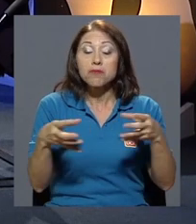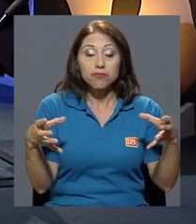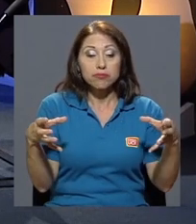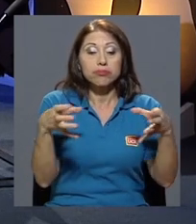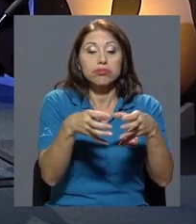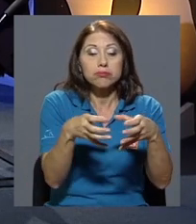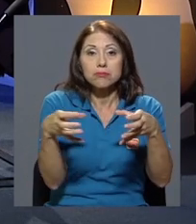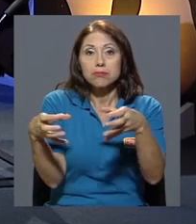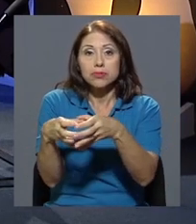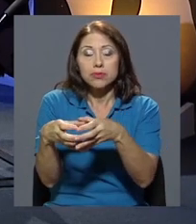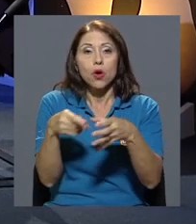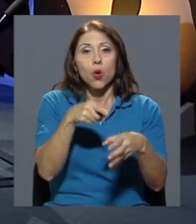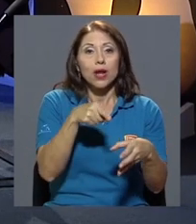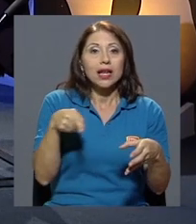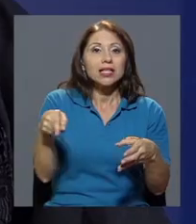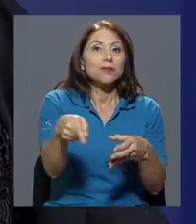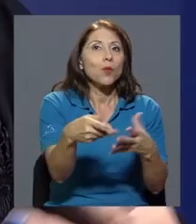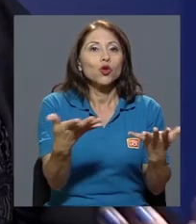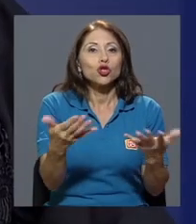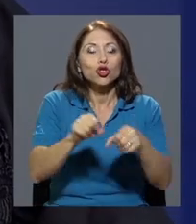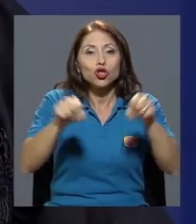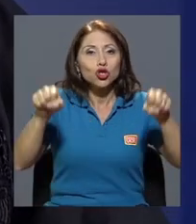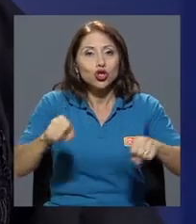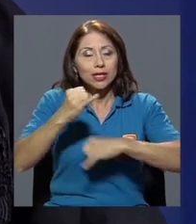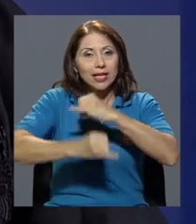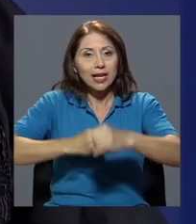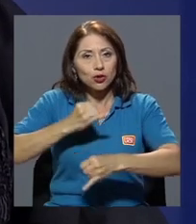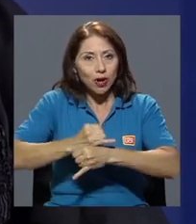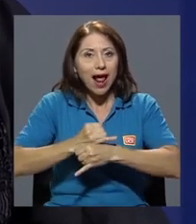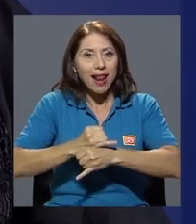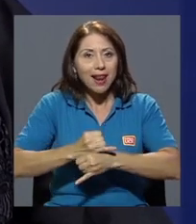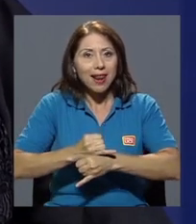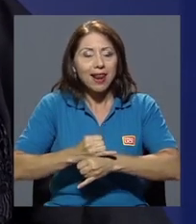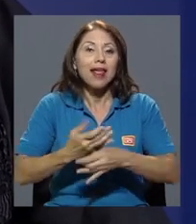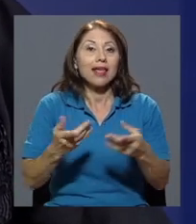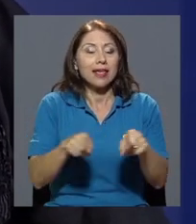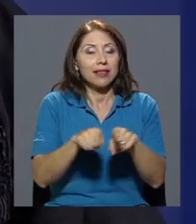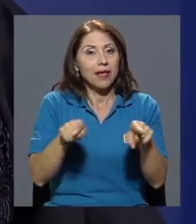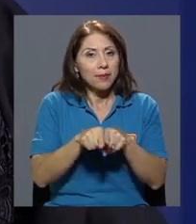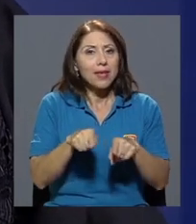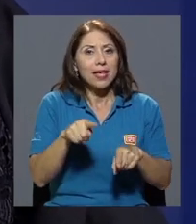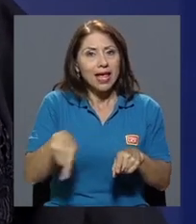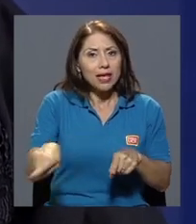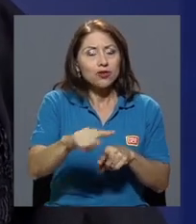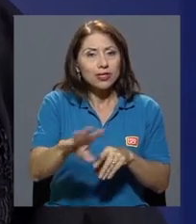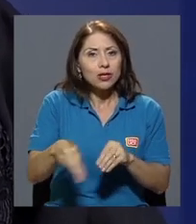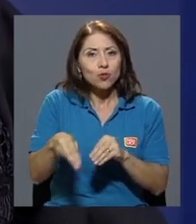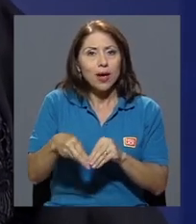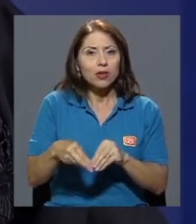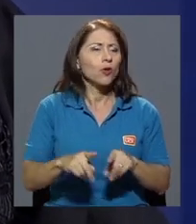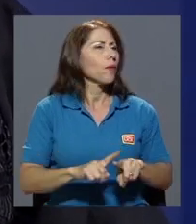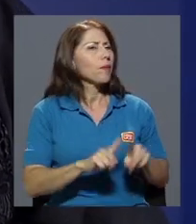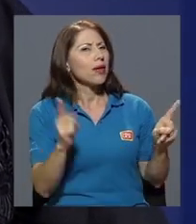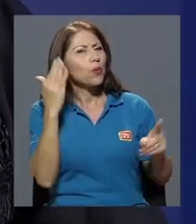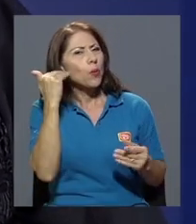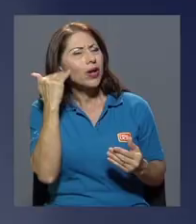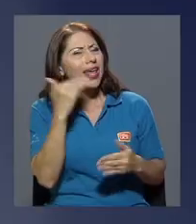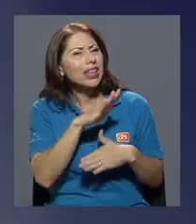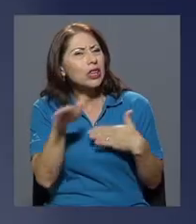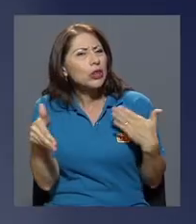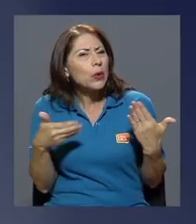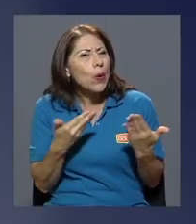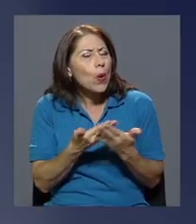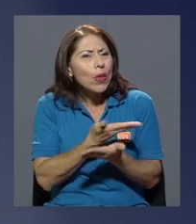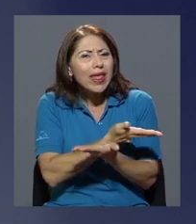están los organismos, digamos, todo el aparato internacional de mecanismo que también está sumando. Diana, pero ¿por qué